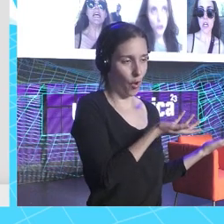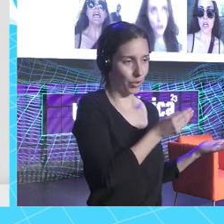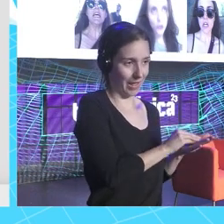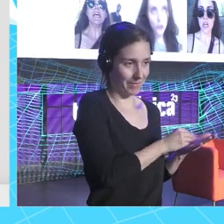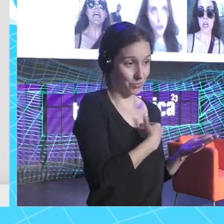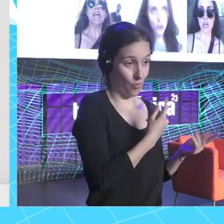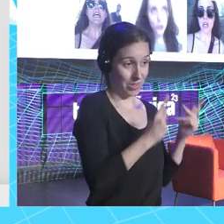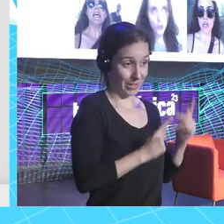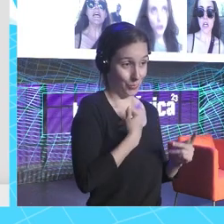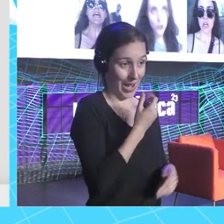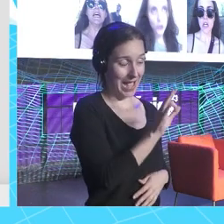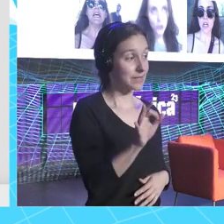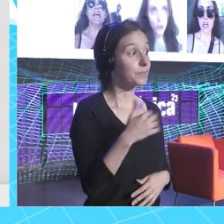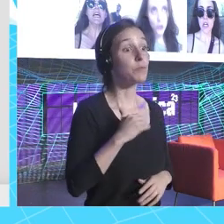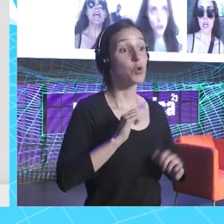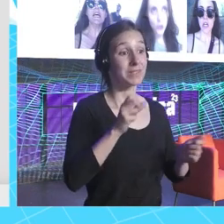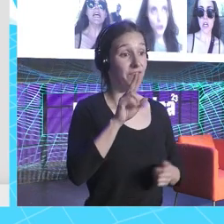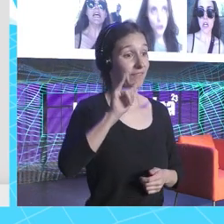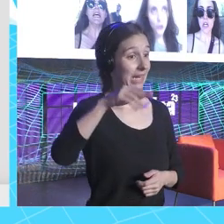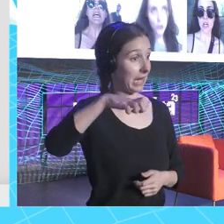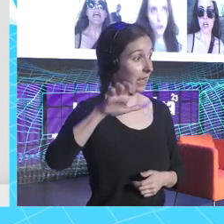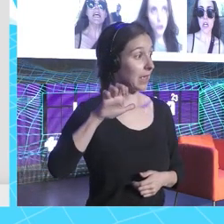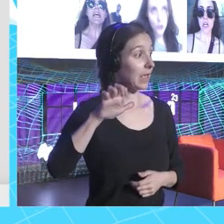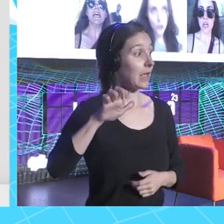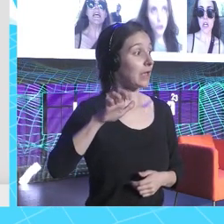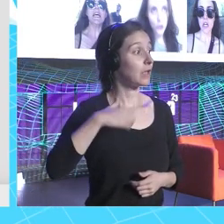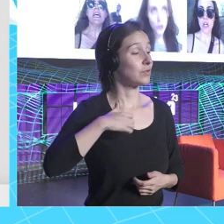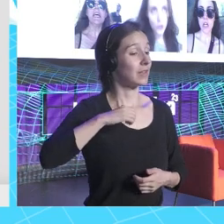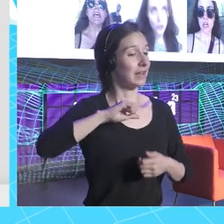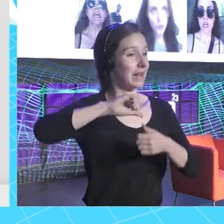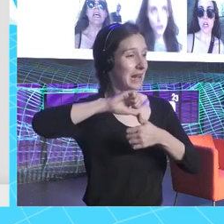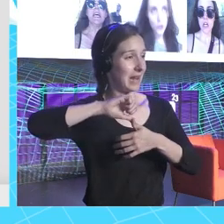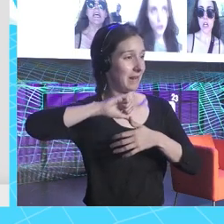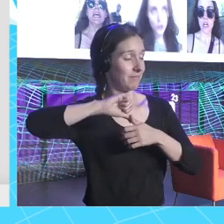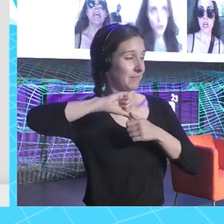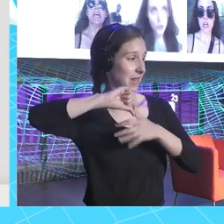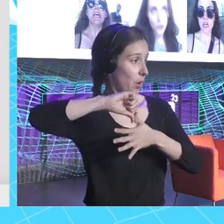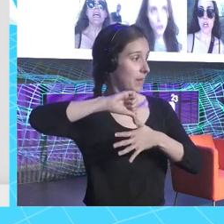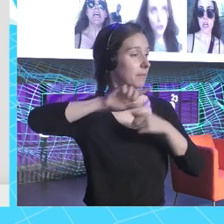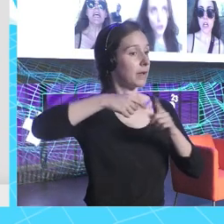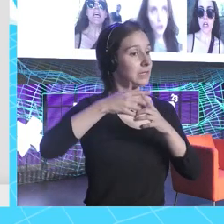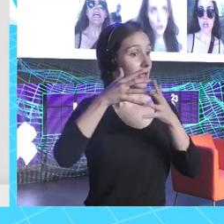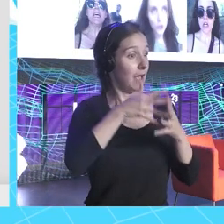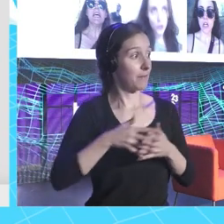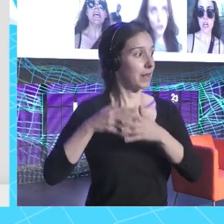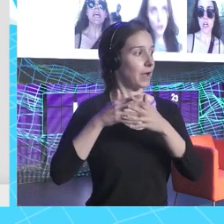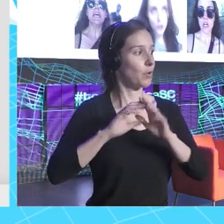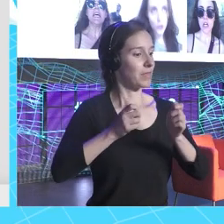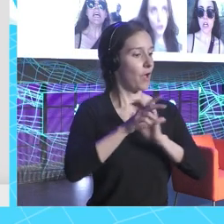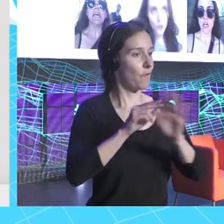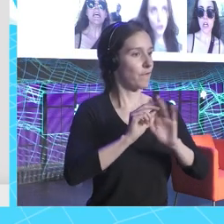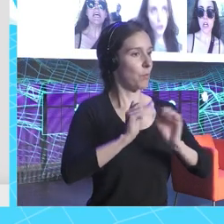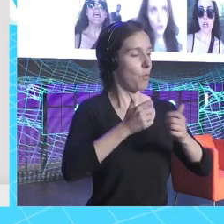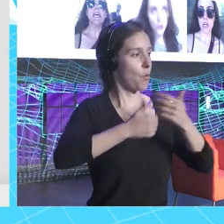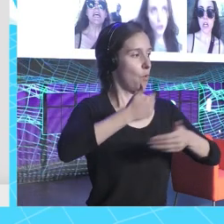yo empecé aquí y al principio, pues, los americanos y en Latinoamérica, sobre todo, hacían estos vídeos. Se inició esta aplicación